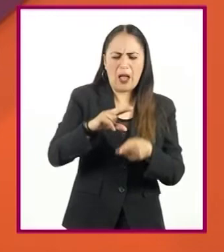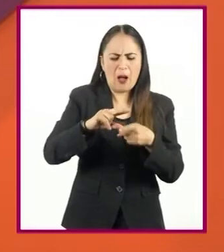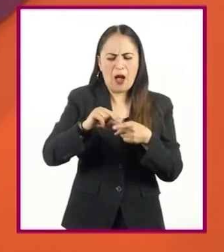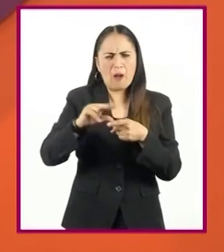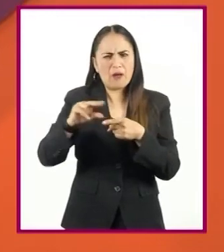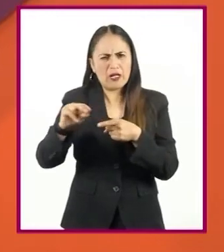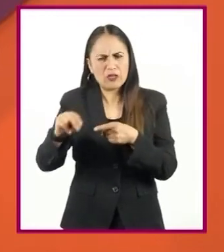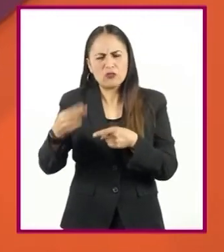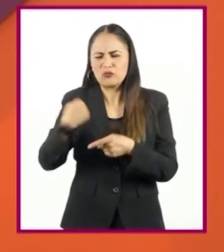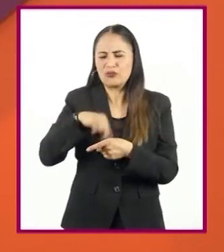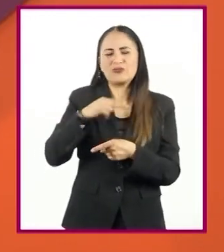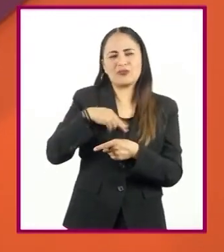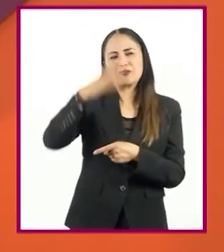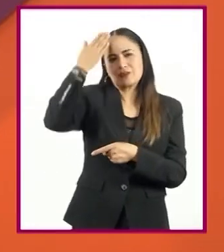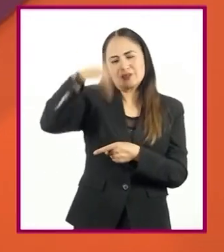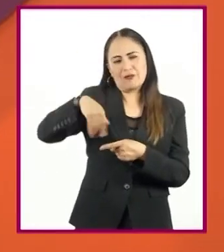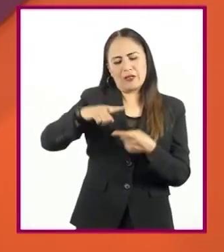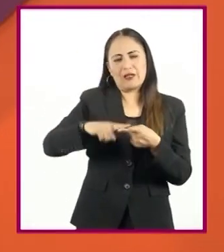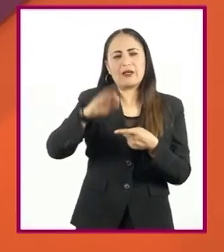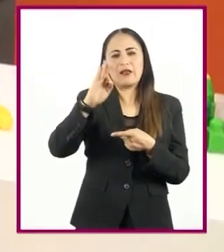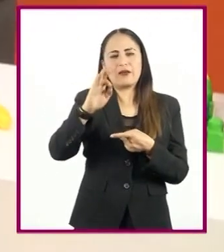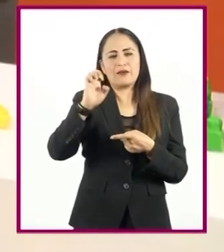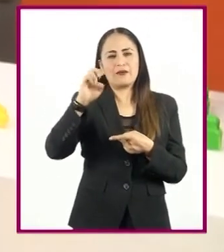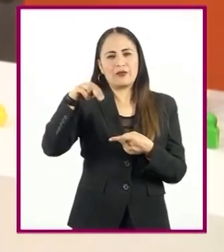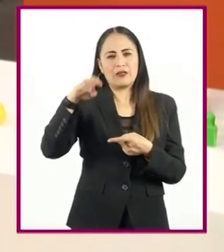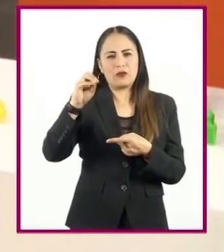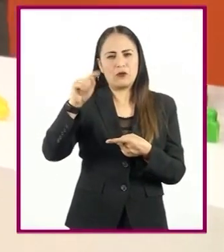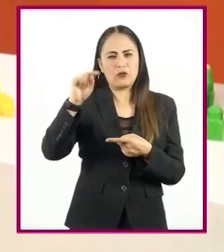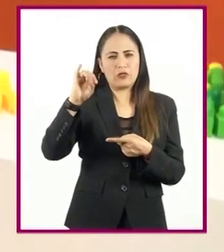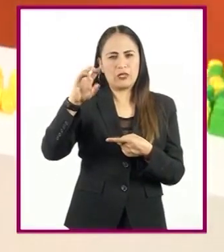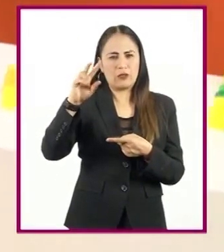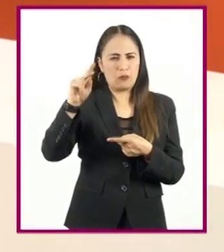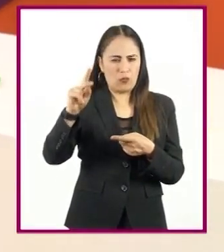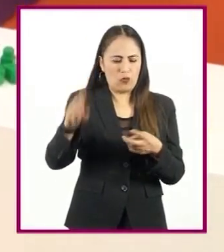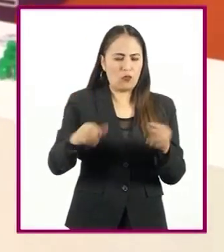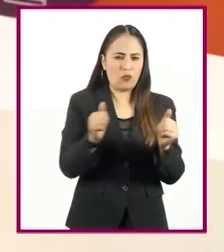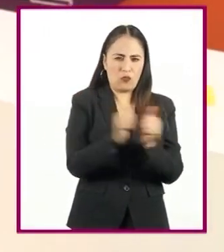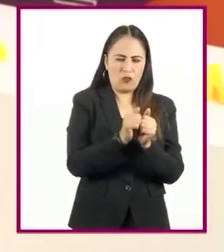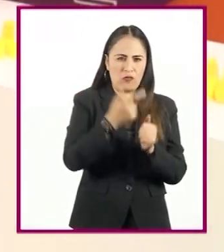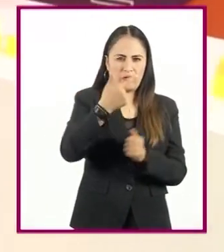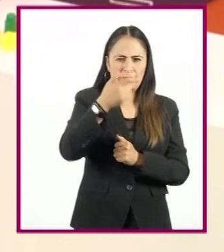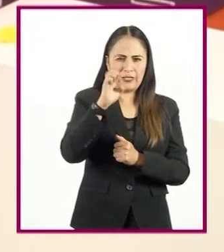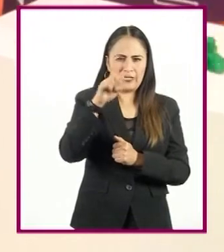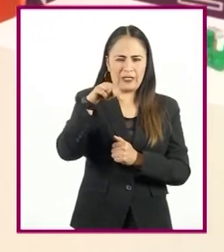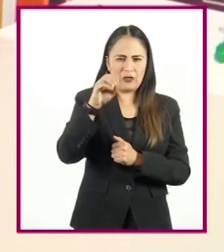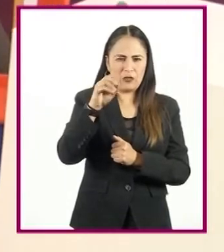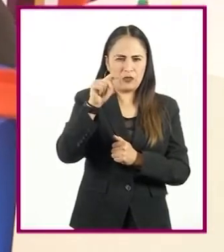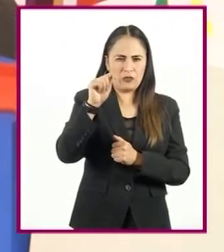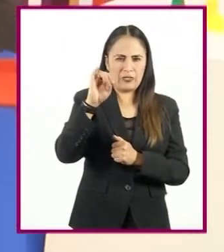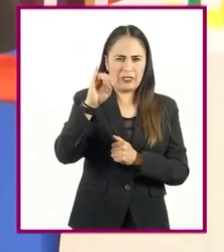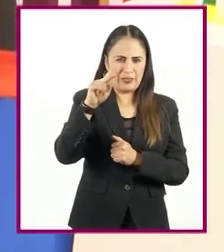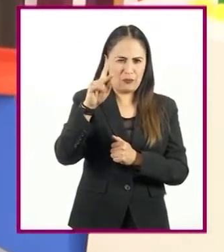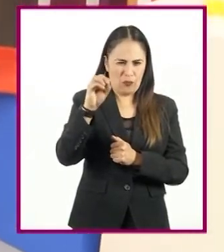y podemos vincular el fenotipo con el genotipo. Observemos estas dos imágenes.